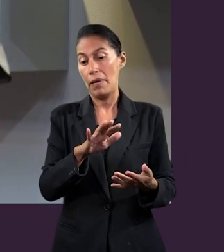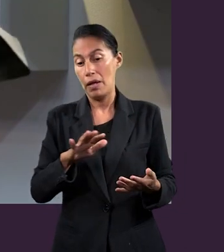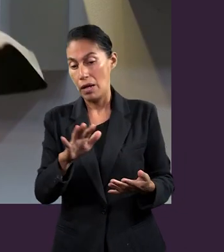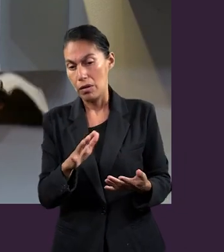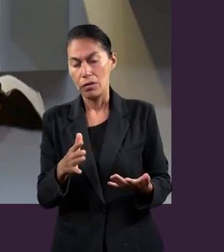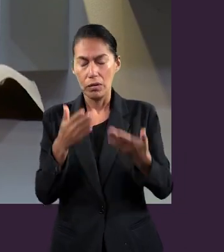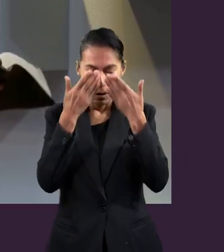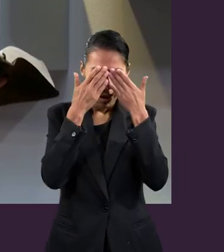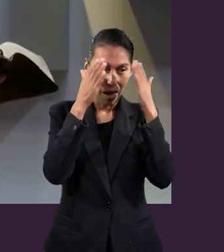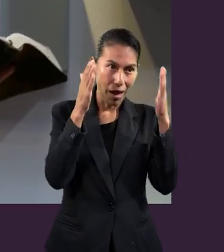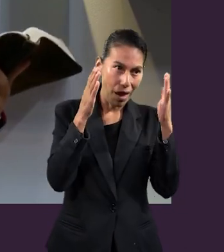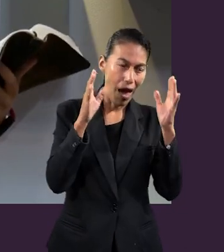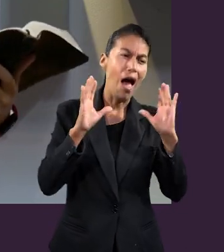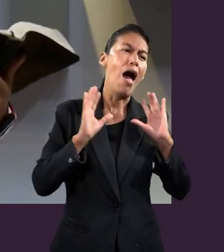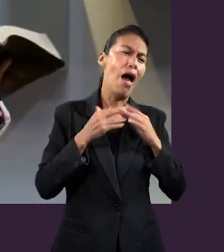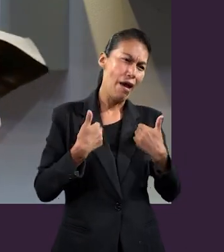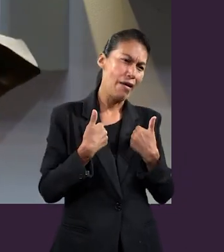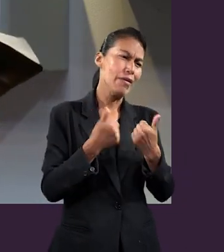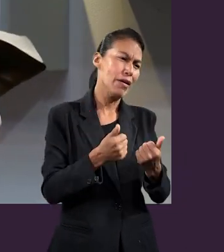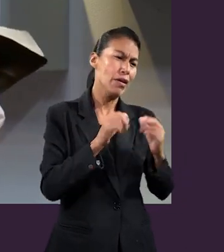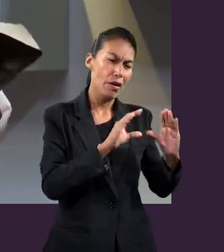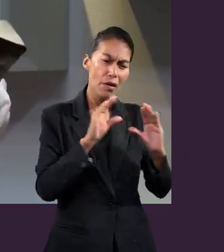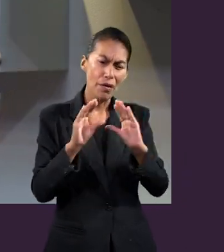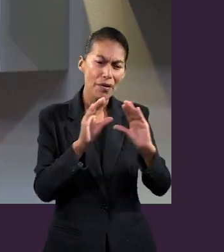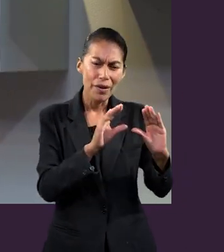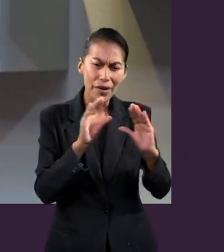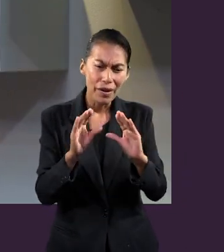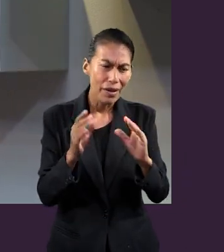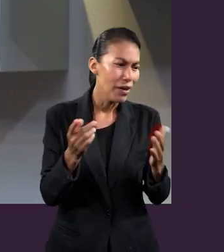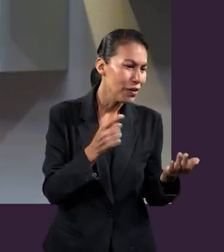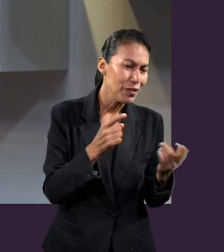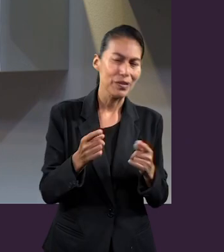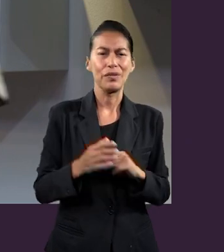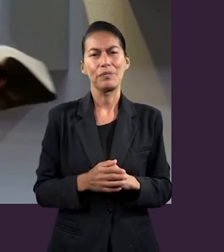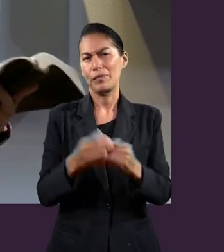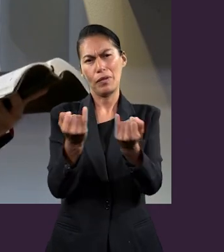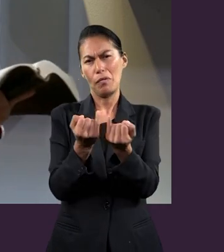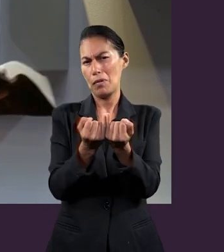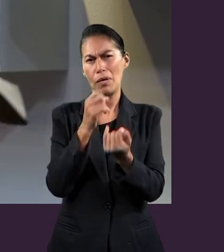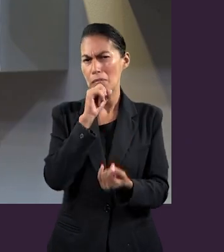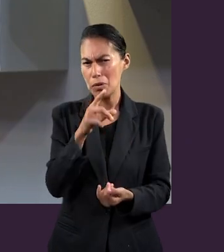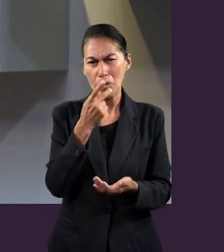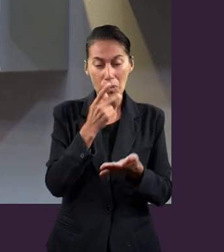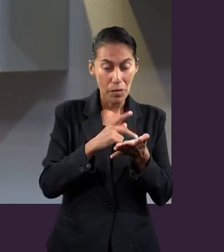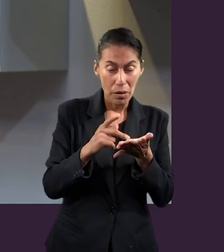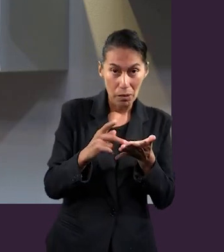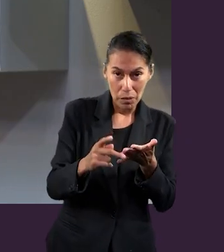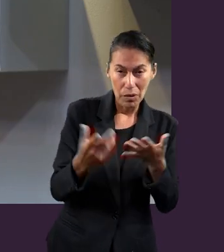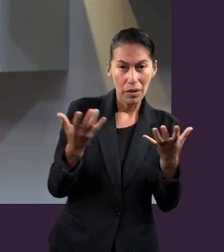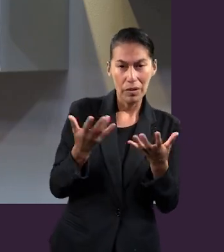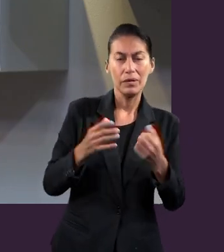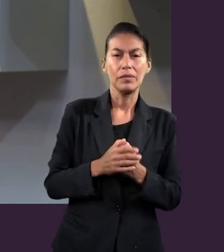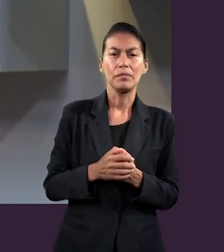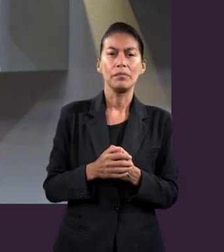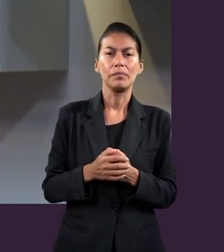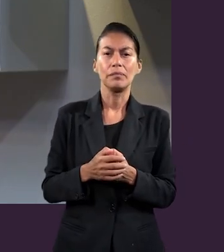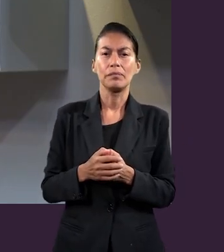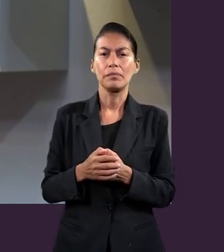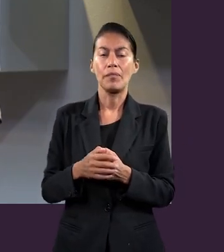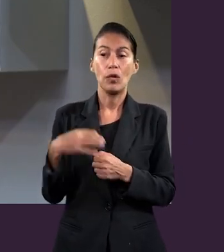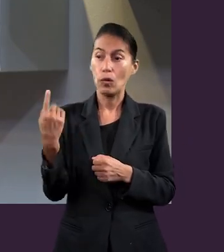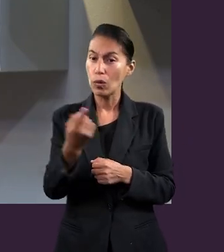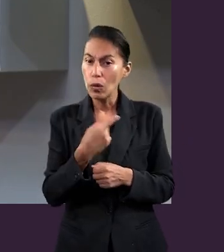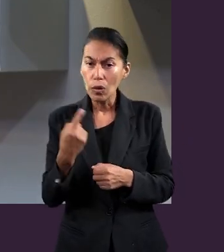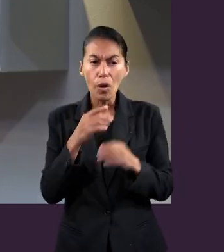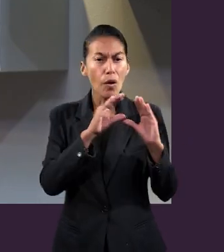la finalidad de poder cuidarnos entre nosotros. Y es la idea que presenta Pablo justamente durante esta semana.